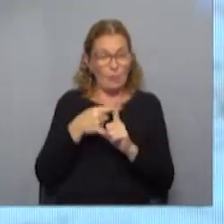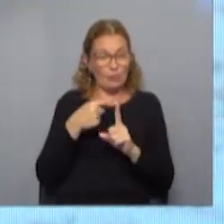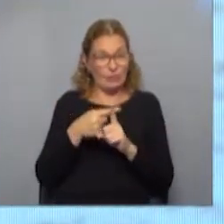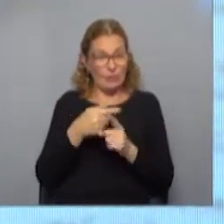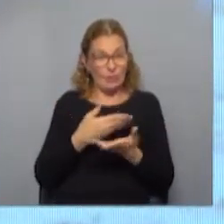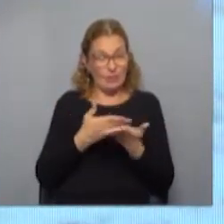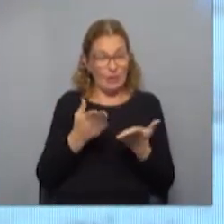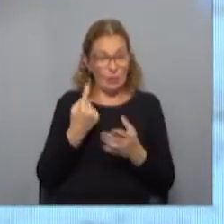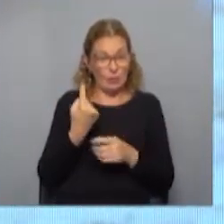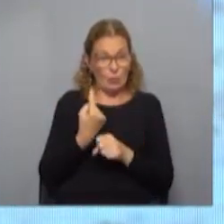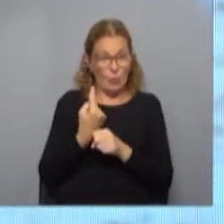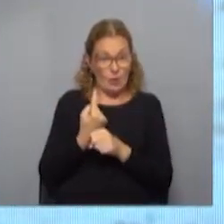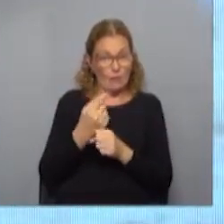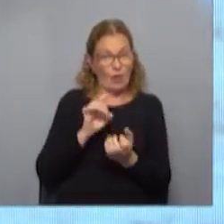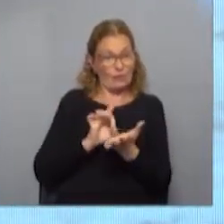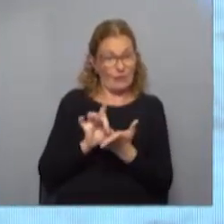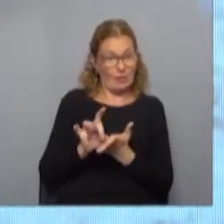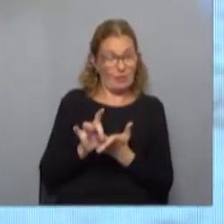brindando. Y una de ellas fue los servicios.